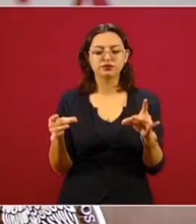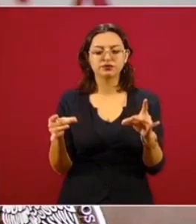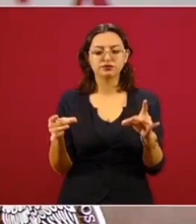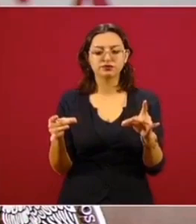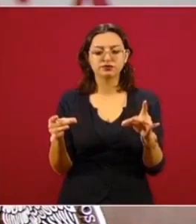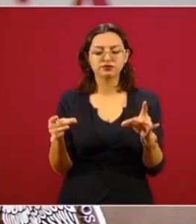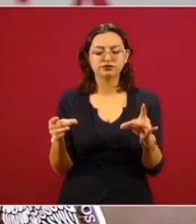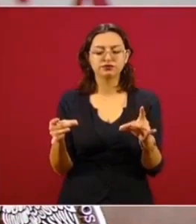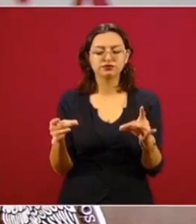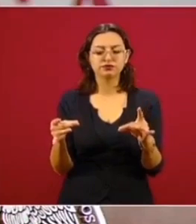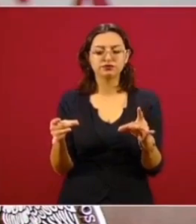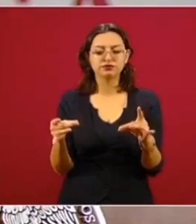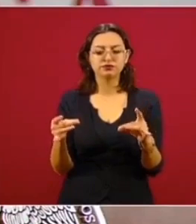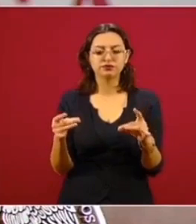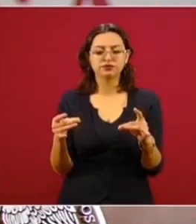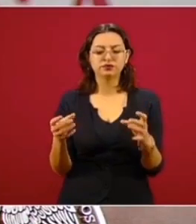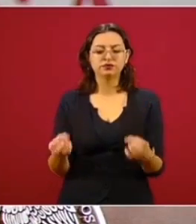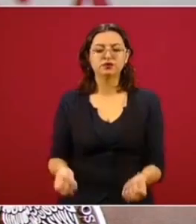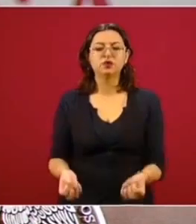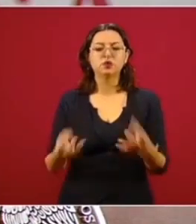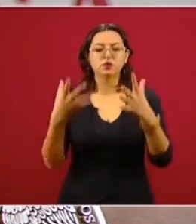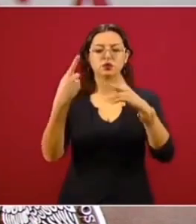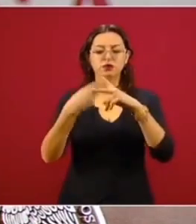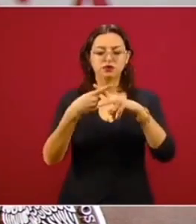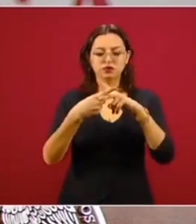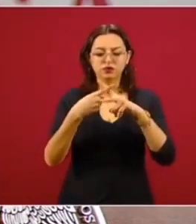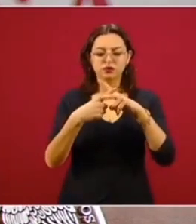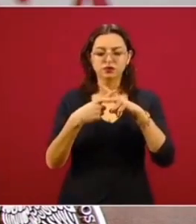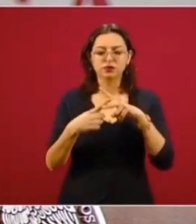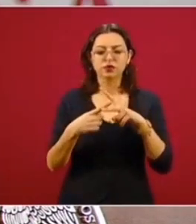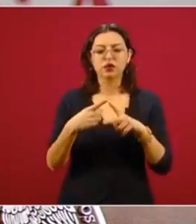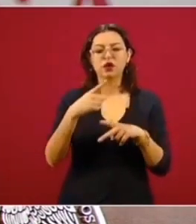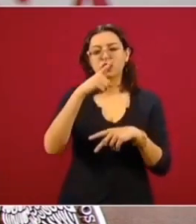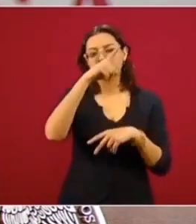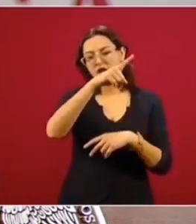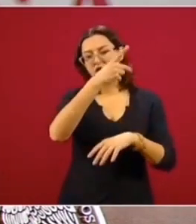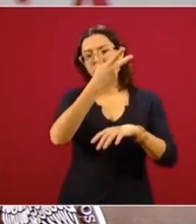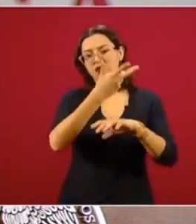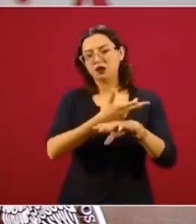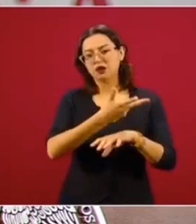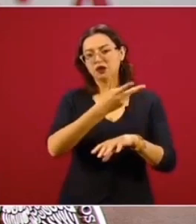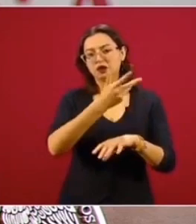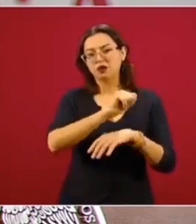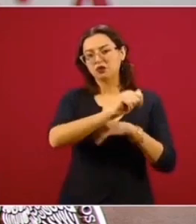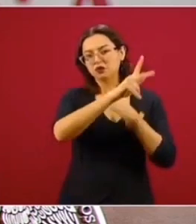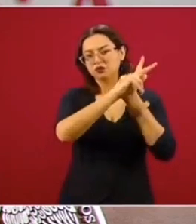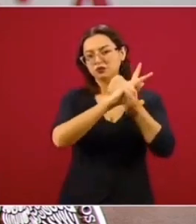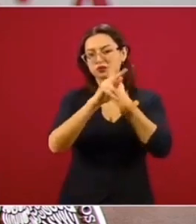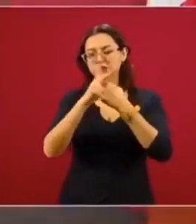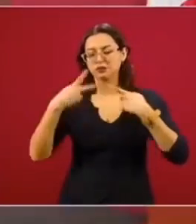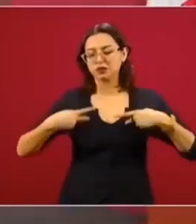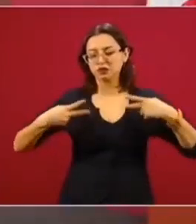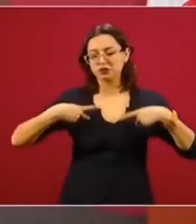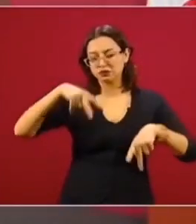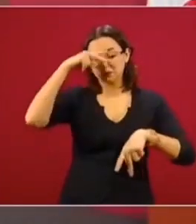aumentaron las remesas en el mes de marzo,